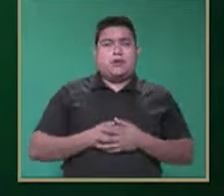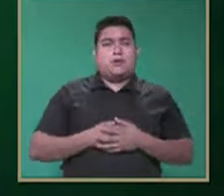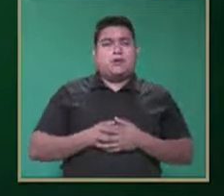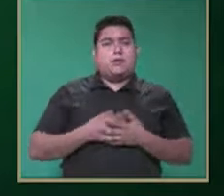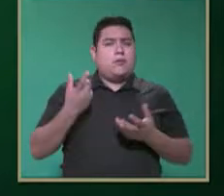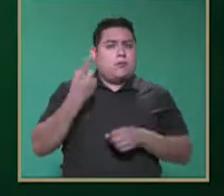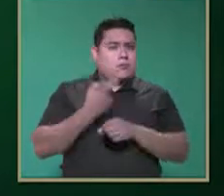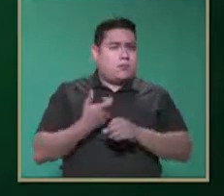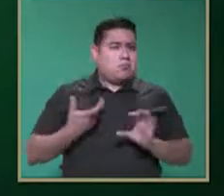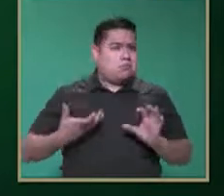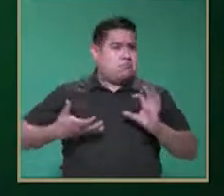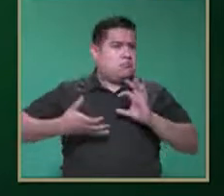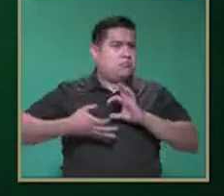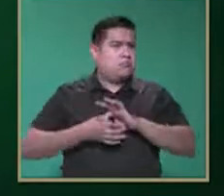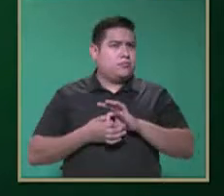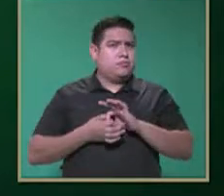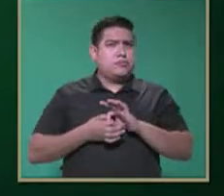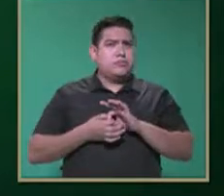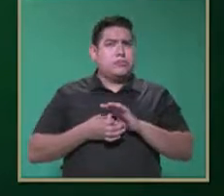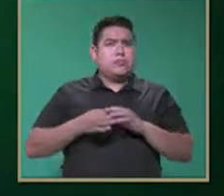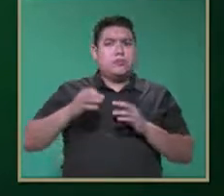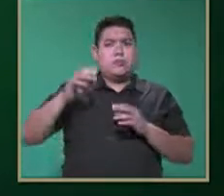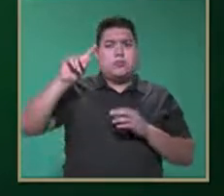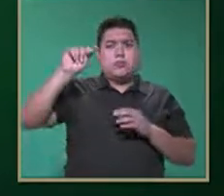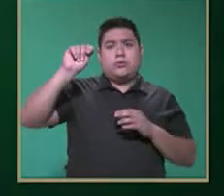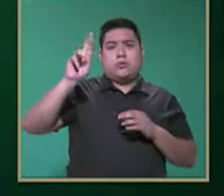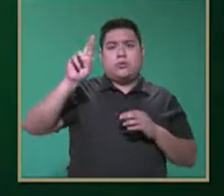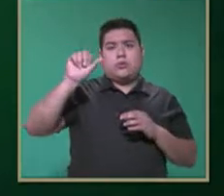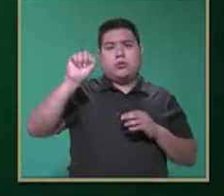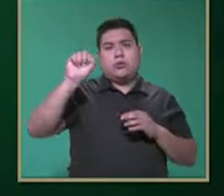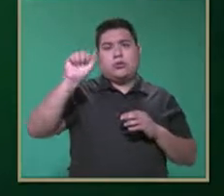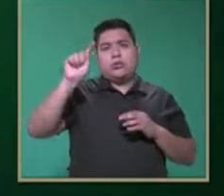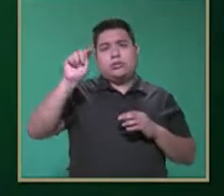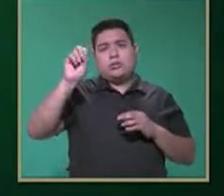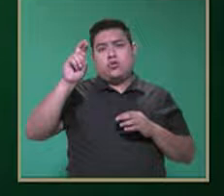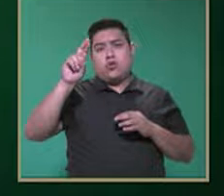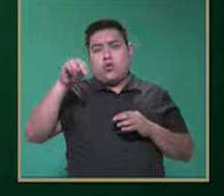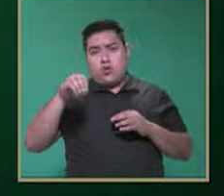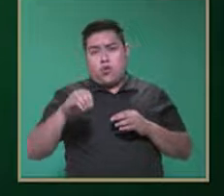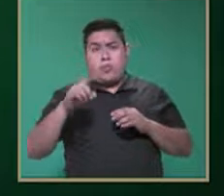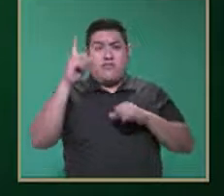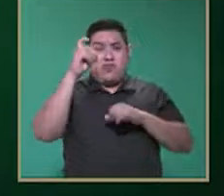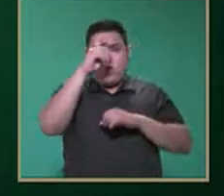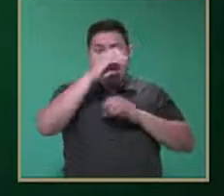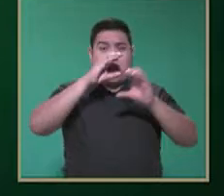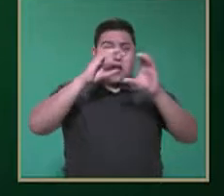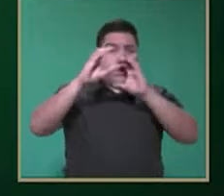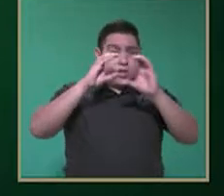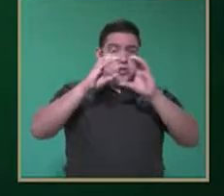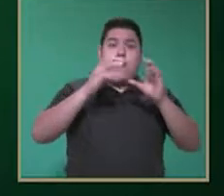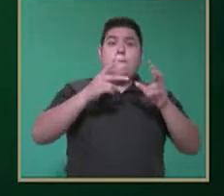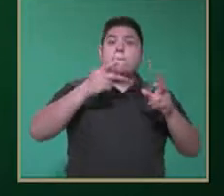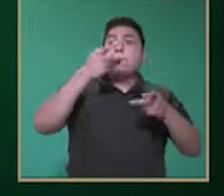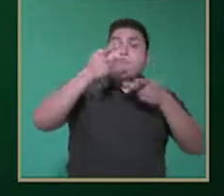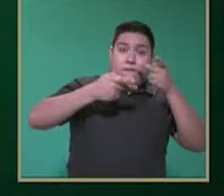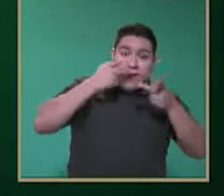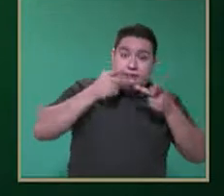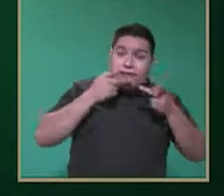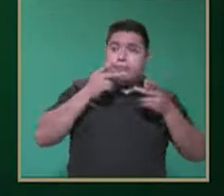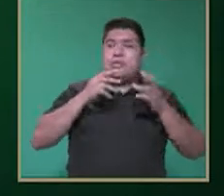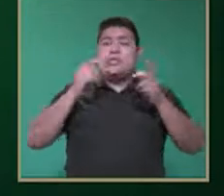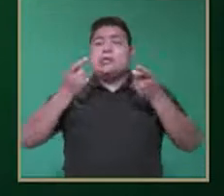relacionado con un trastorno en la comunicación, verbal y no verbal.